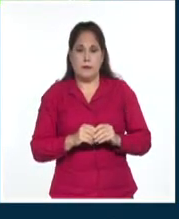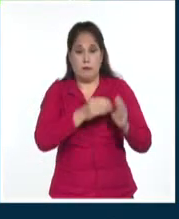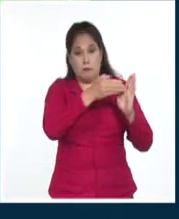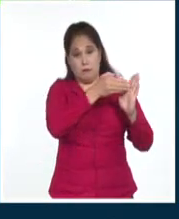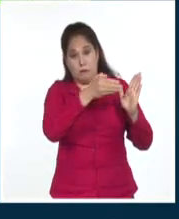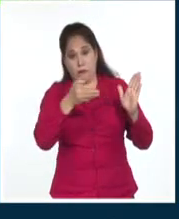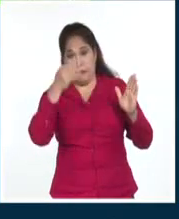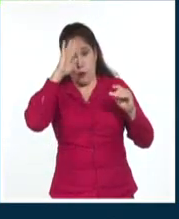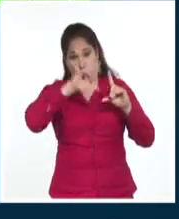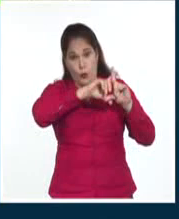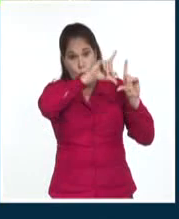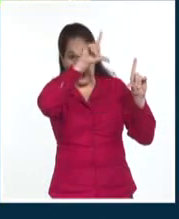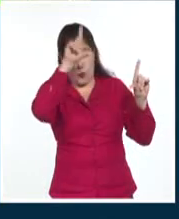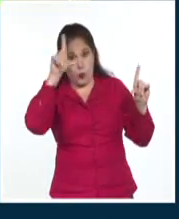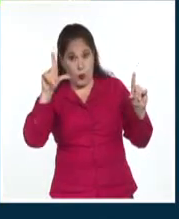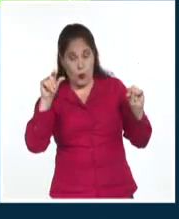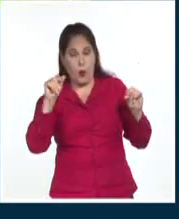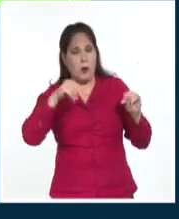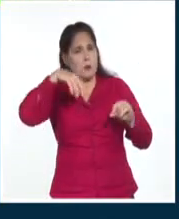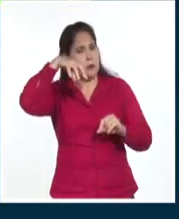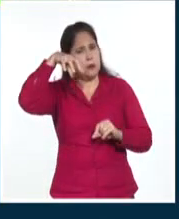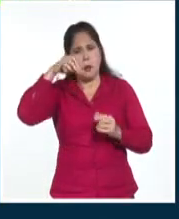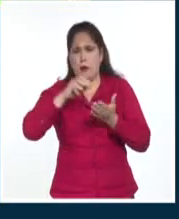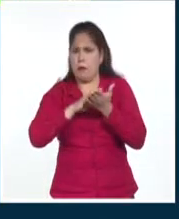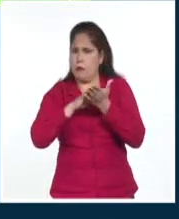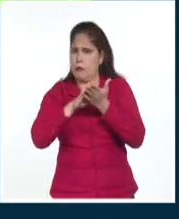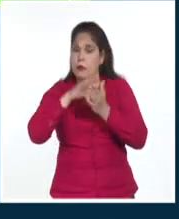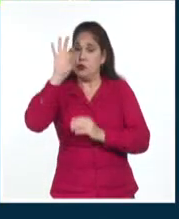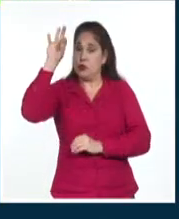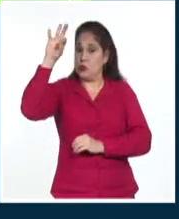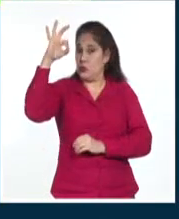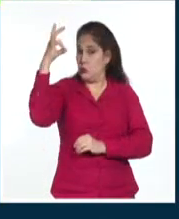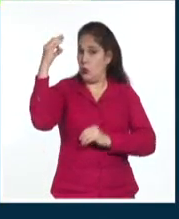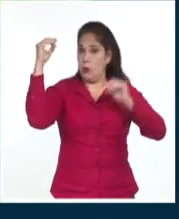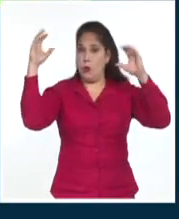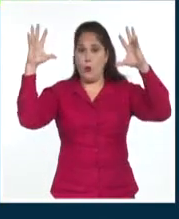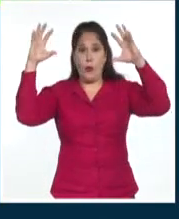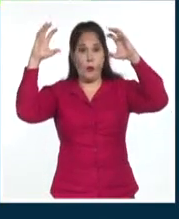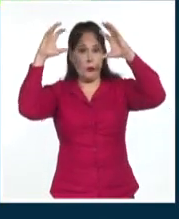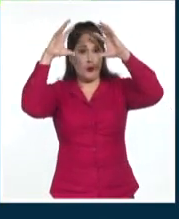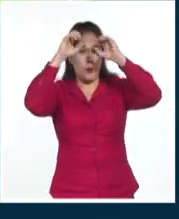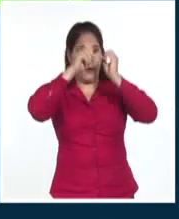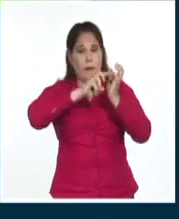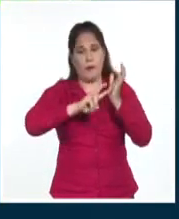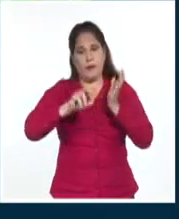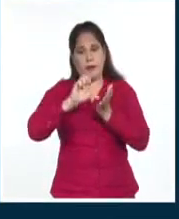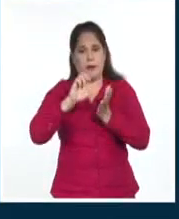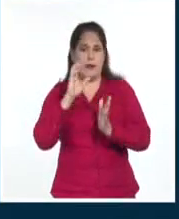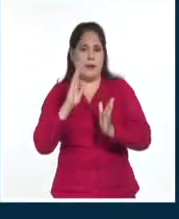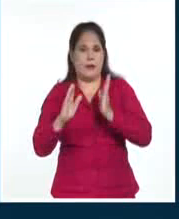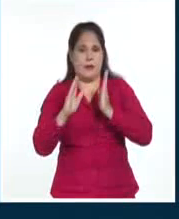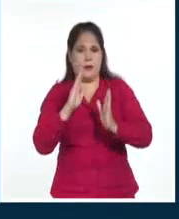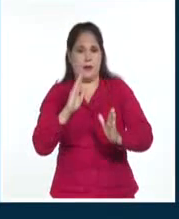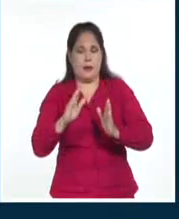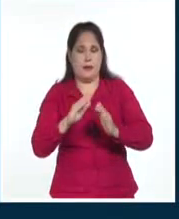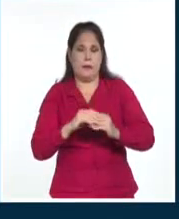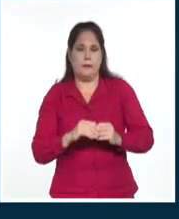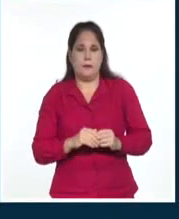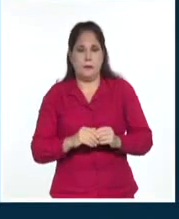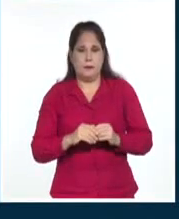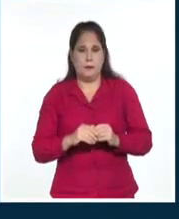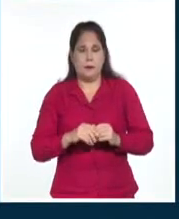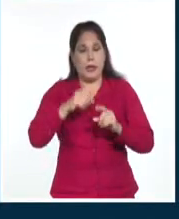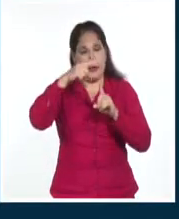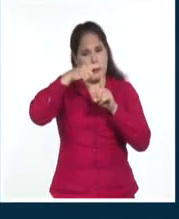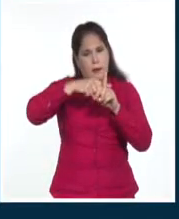territorio nacional, muy poca lluvia con sol y cielo parcialmente nublado en las provincias centrales ahora bien, fíjense ustedes las